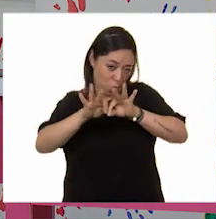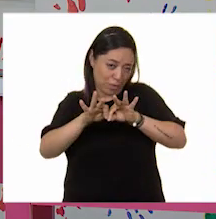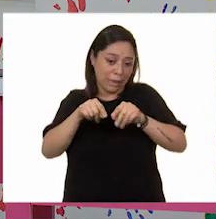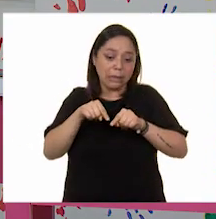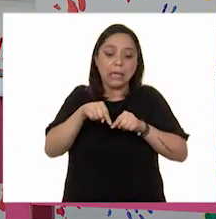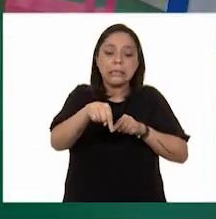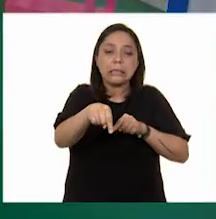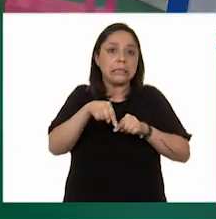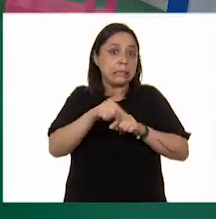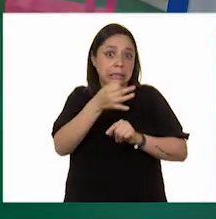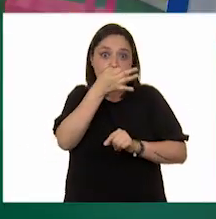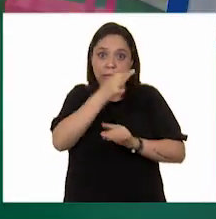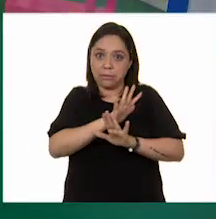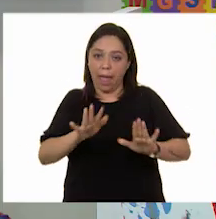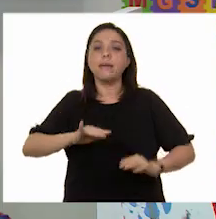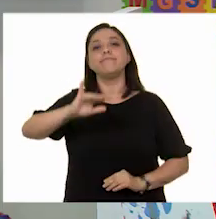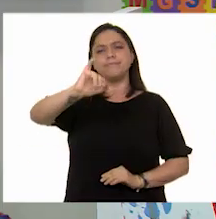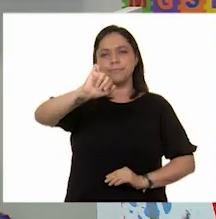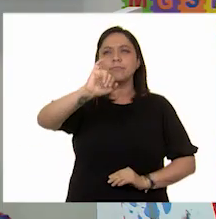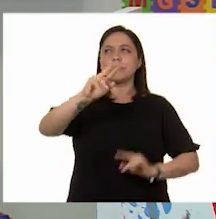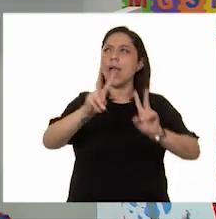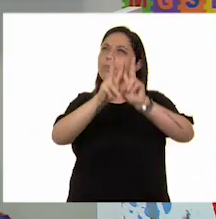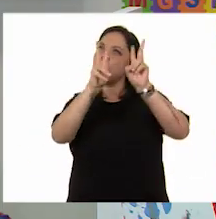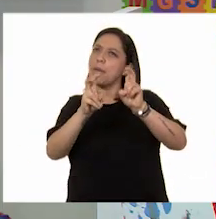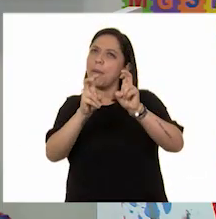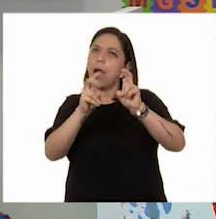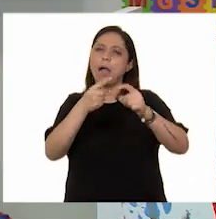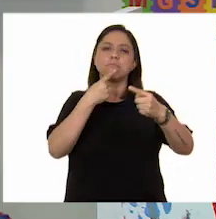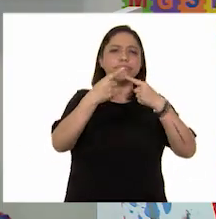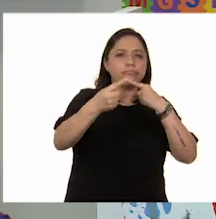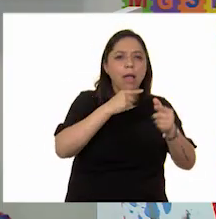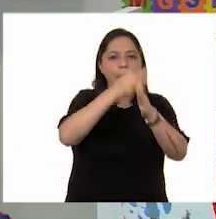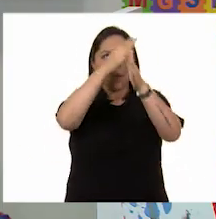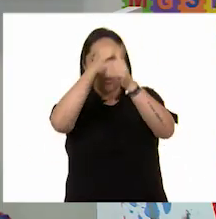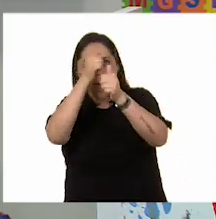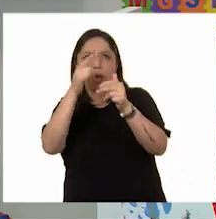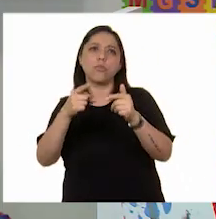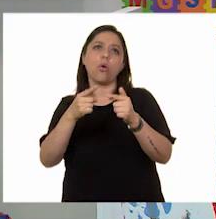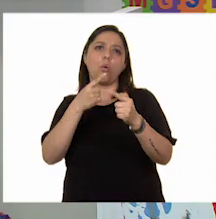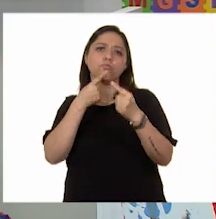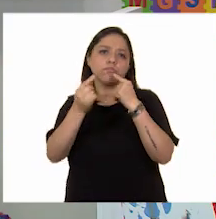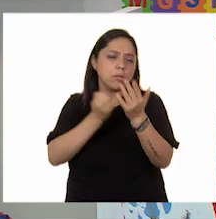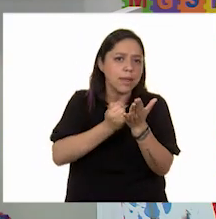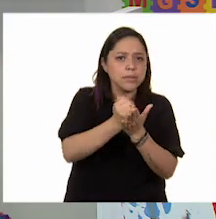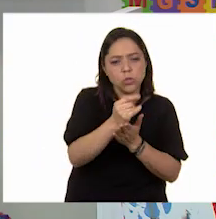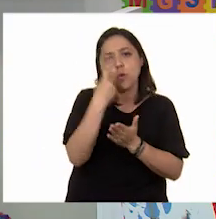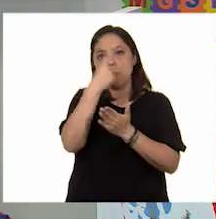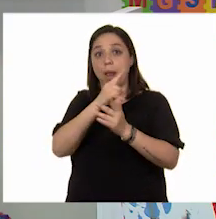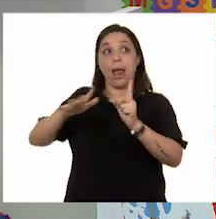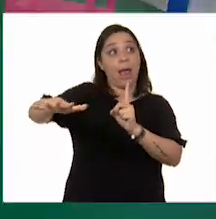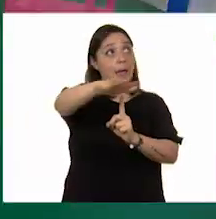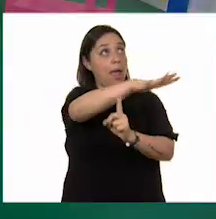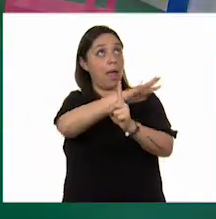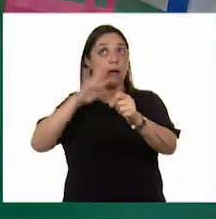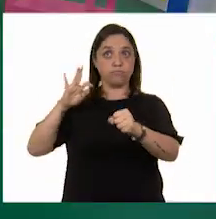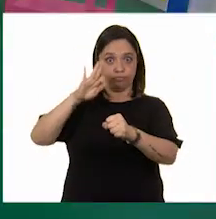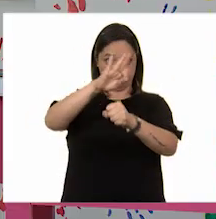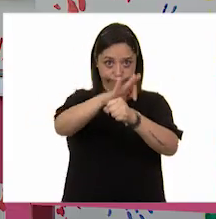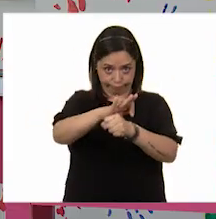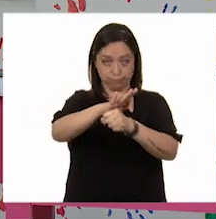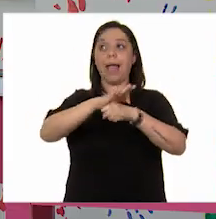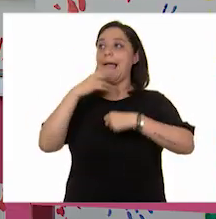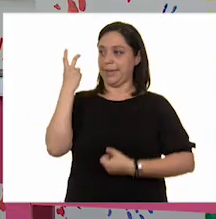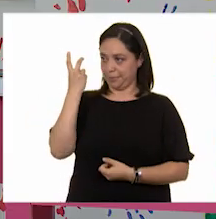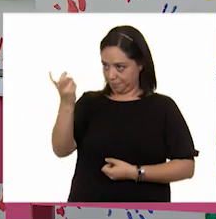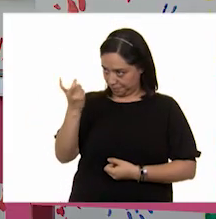Hemos estado participando en acuerdos y decisiones en colectivo para la protección del medio ambiente. Así es, Erick. Y